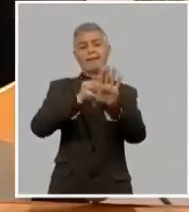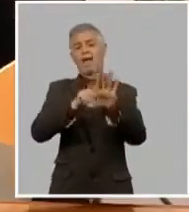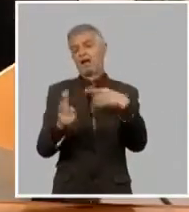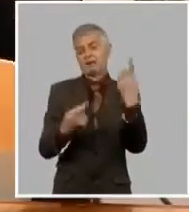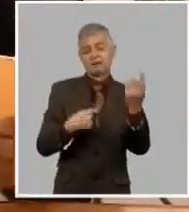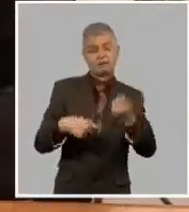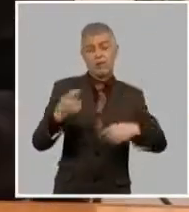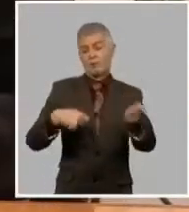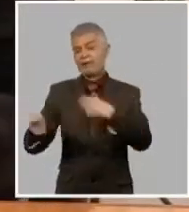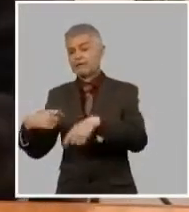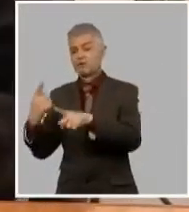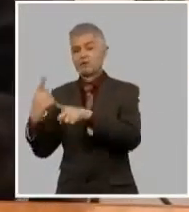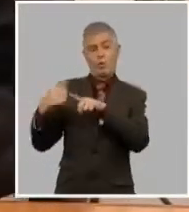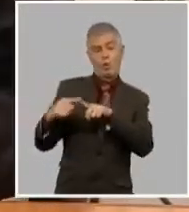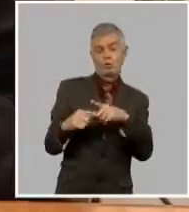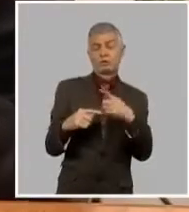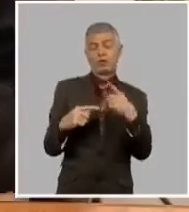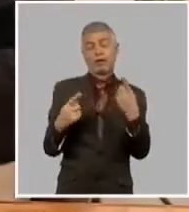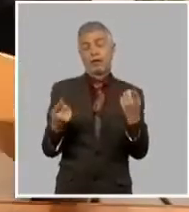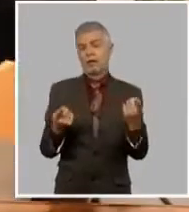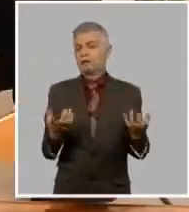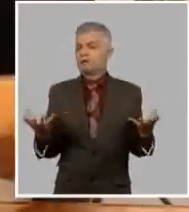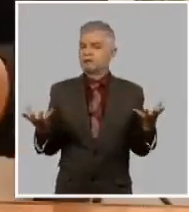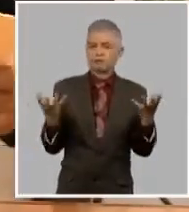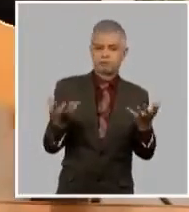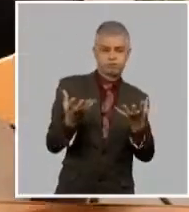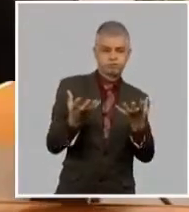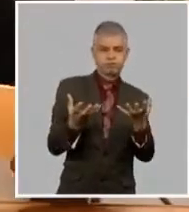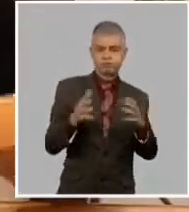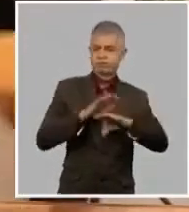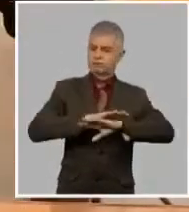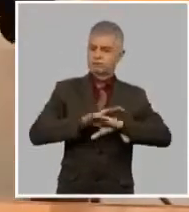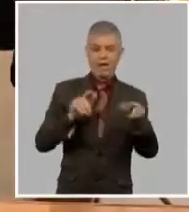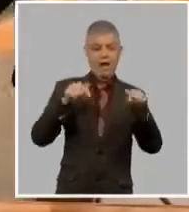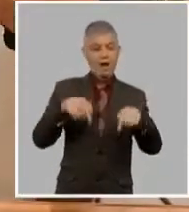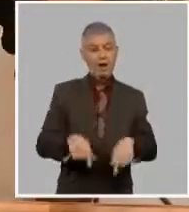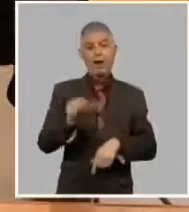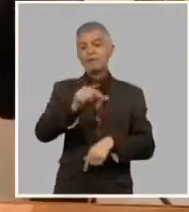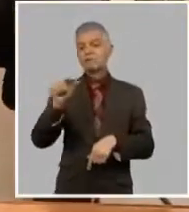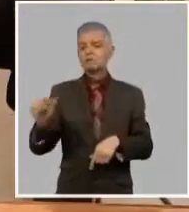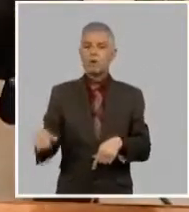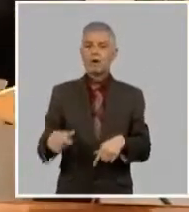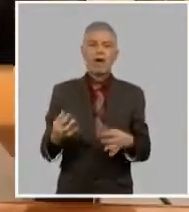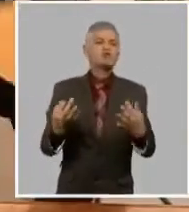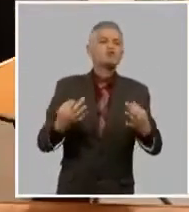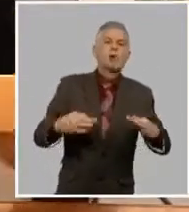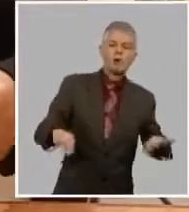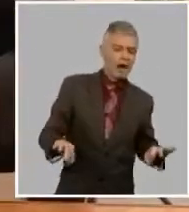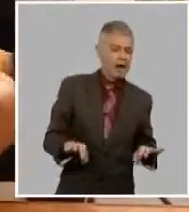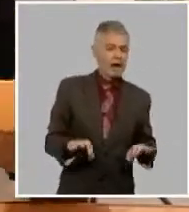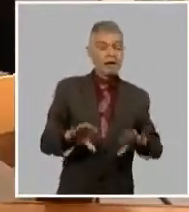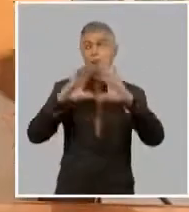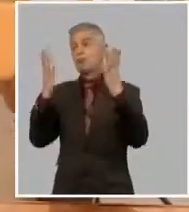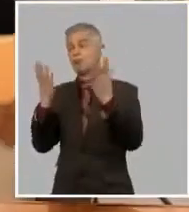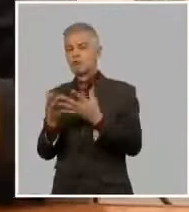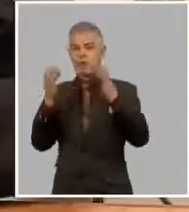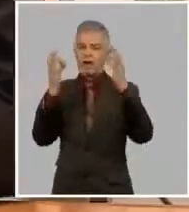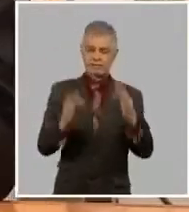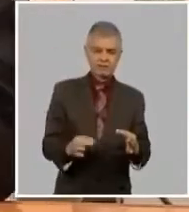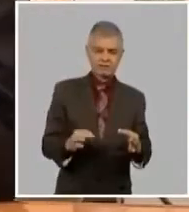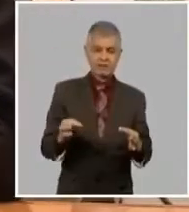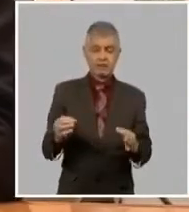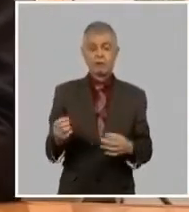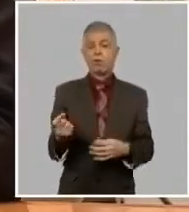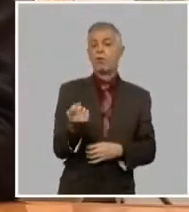no podemos estimular nuevamente eso y se mantendrá que las personas que viajen puedan tener como normalmente se hace en el mundo, una maleta